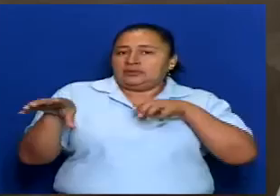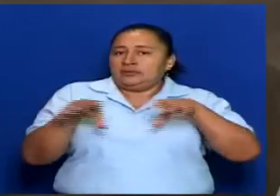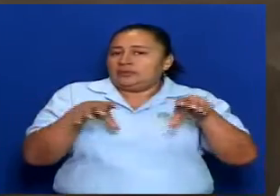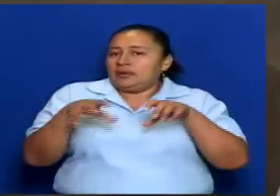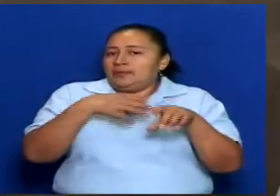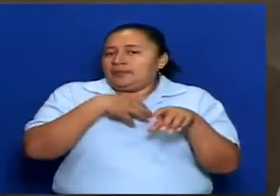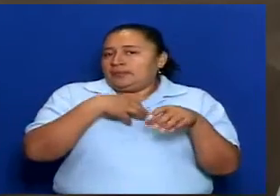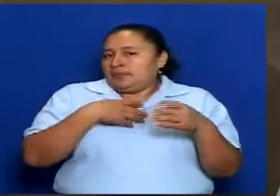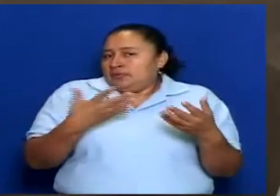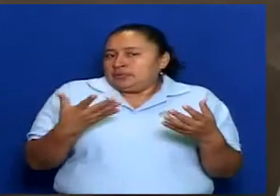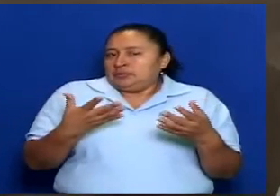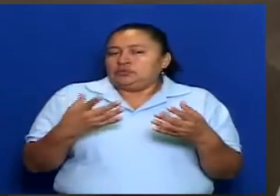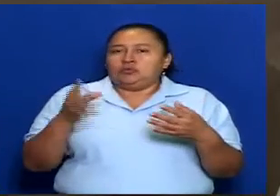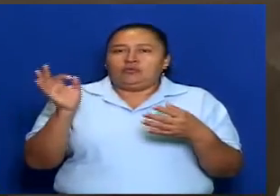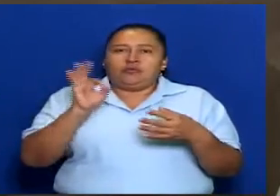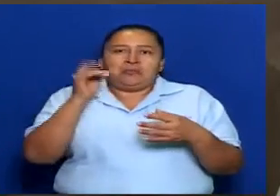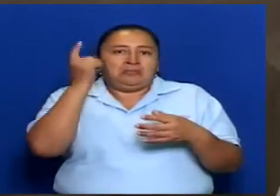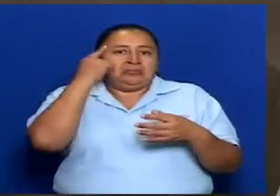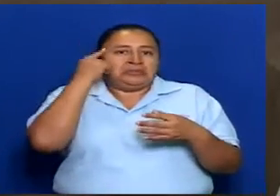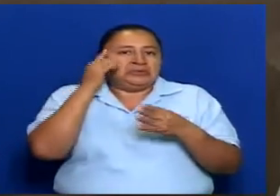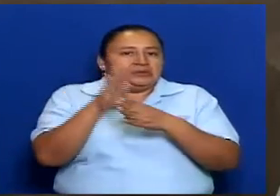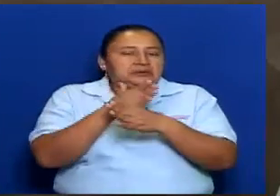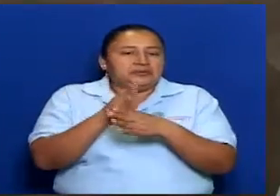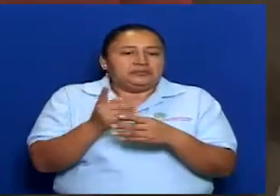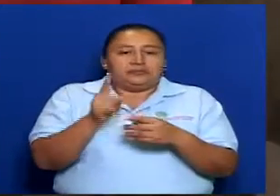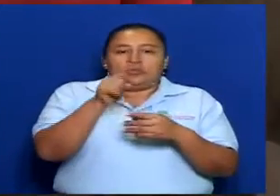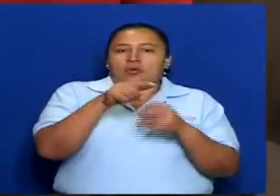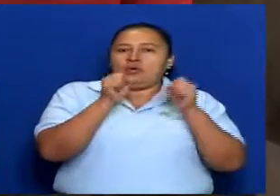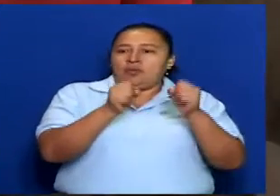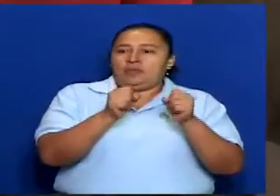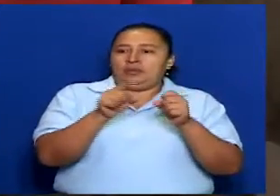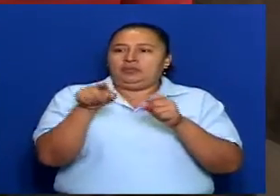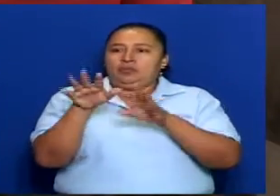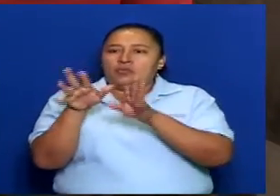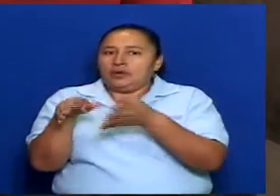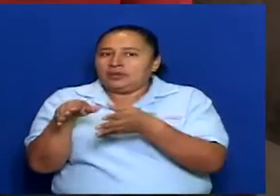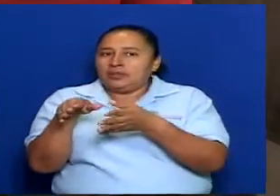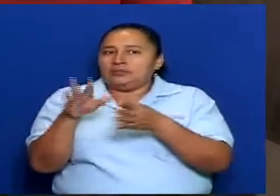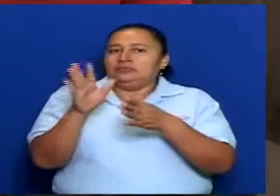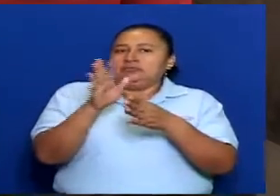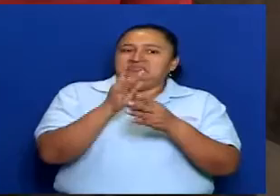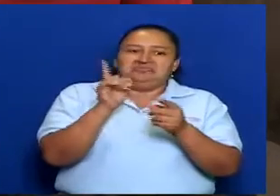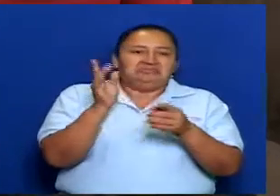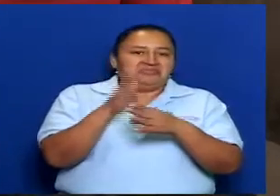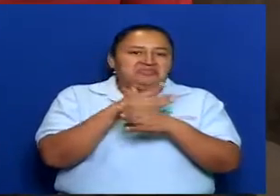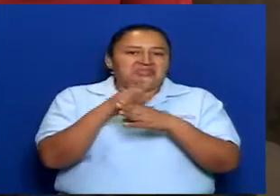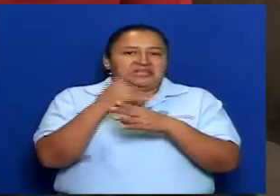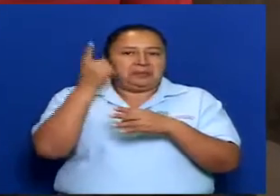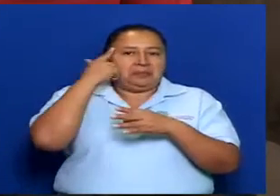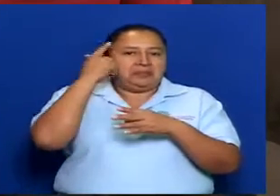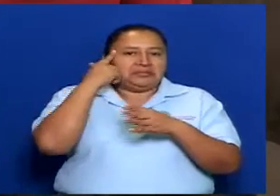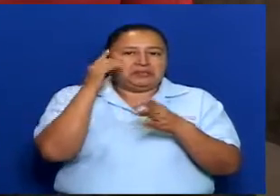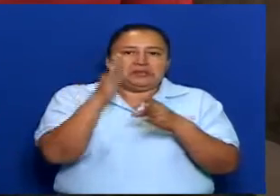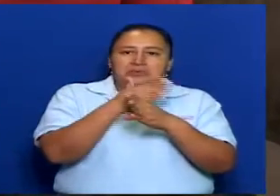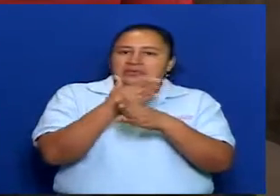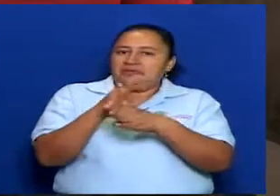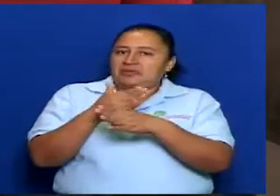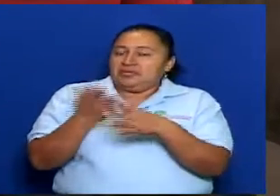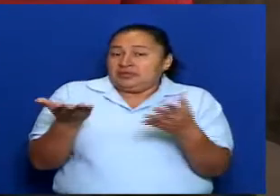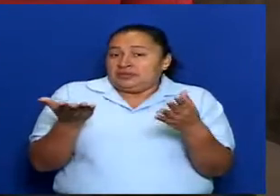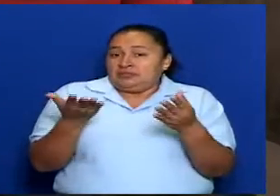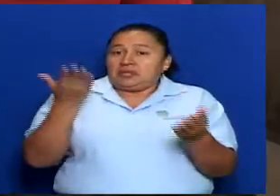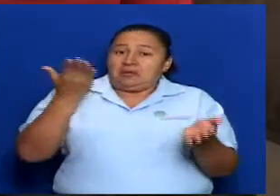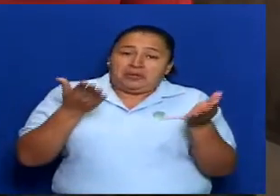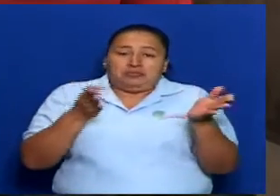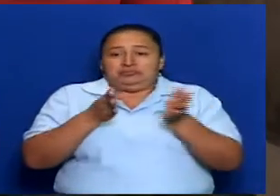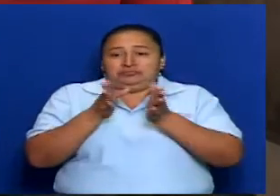actividades, su forma de pensar. Hombres y mujeres, tenemos algunas inclinaciones de pensamiento que pueden